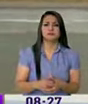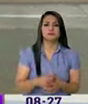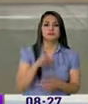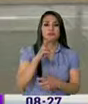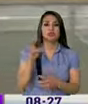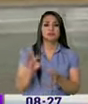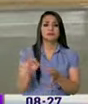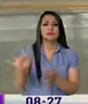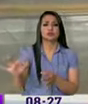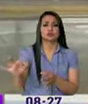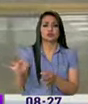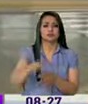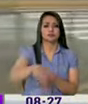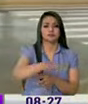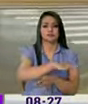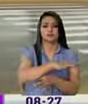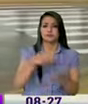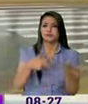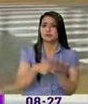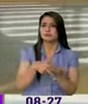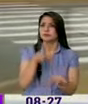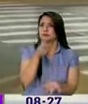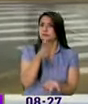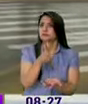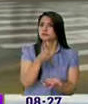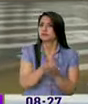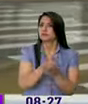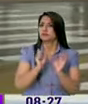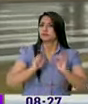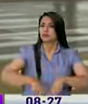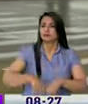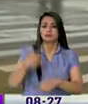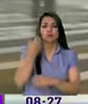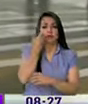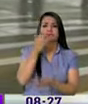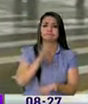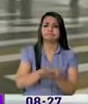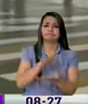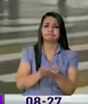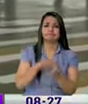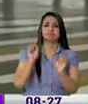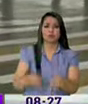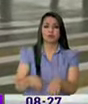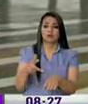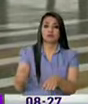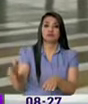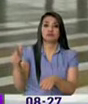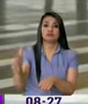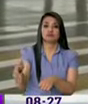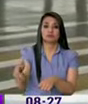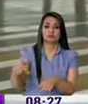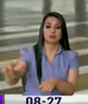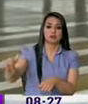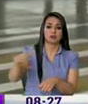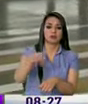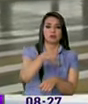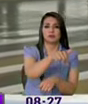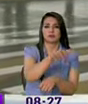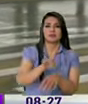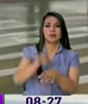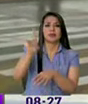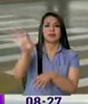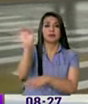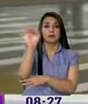metros de este terminal. Entonces, hay la comodidad suficiente como para trasladarse. Lo único que tendrían que hacer es dejar